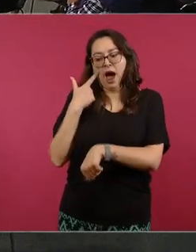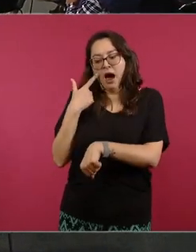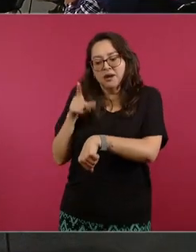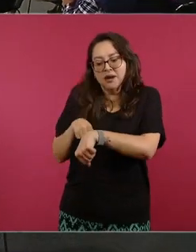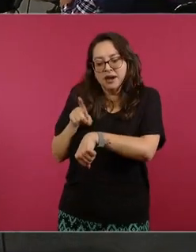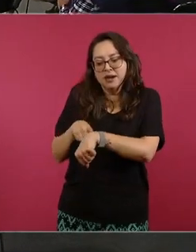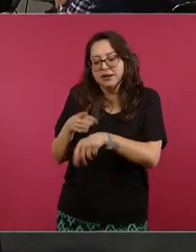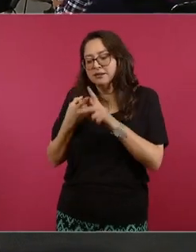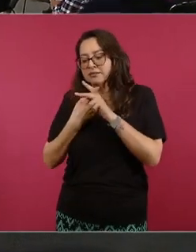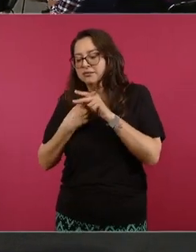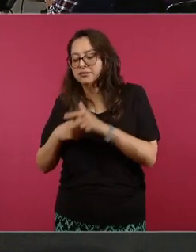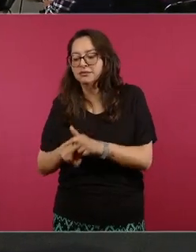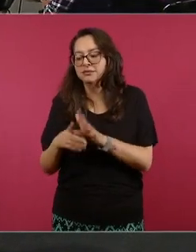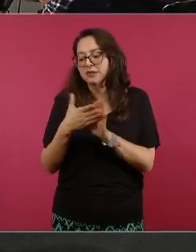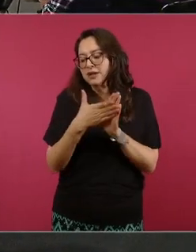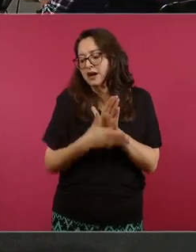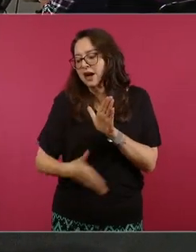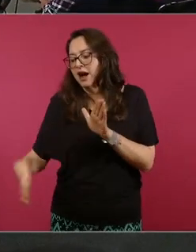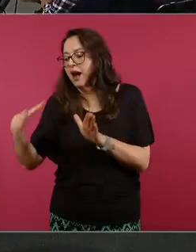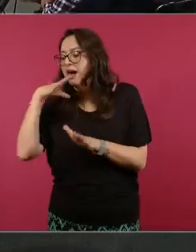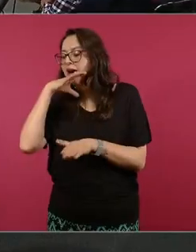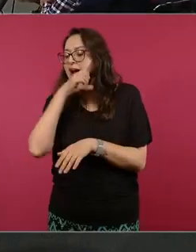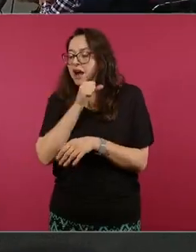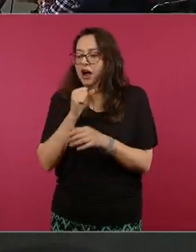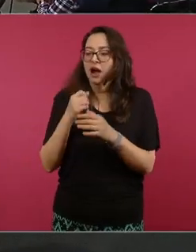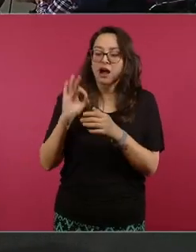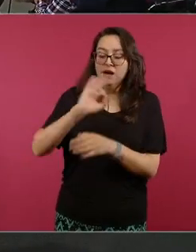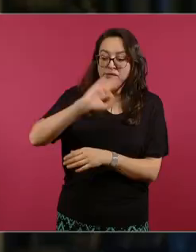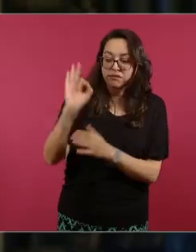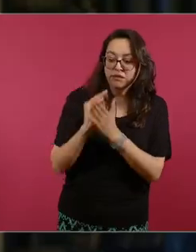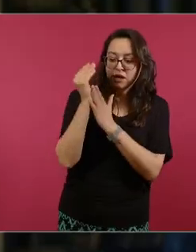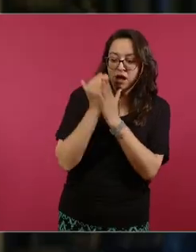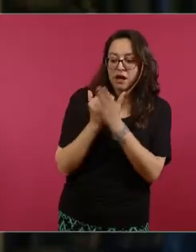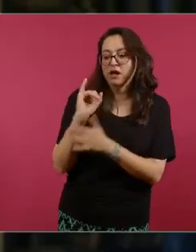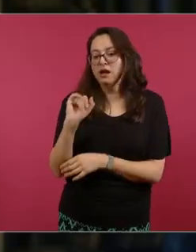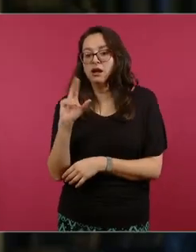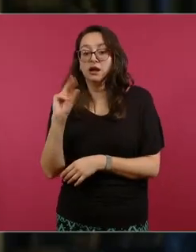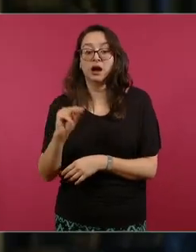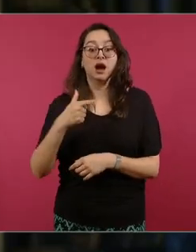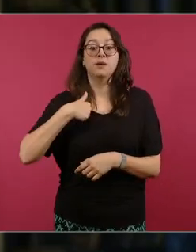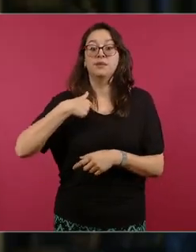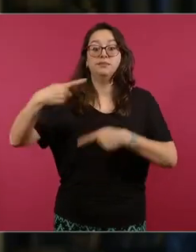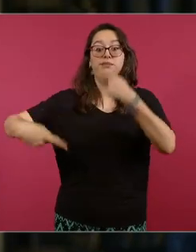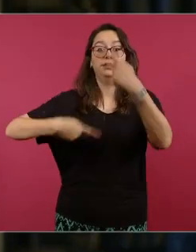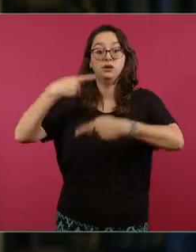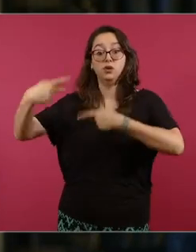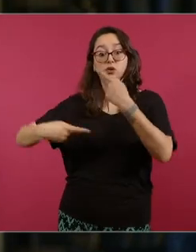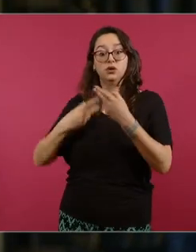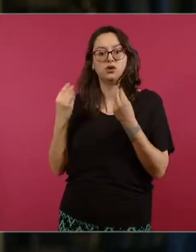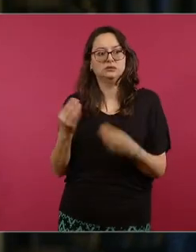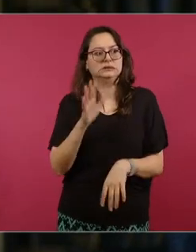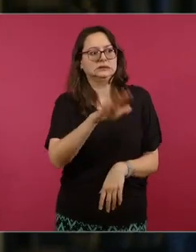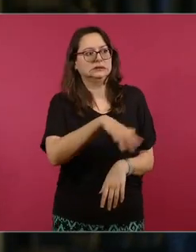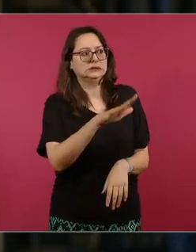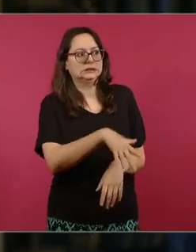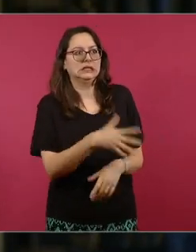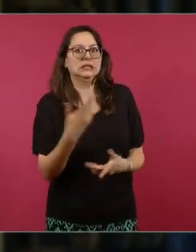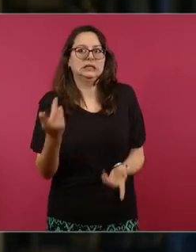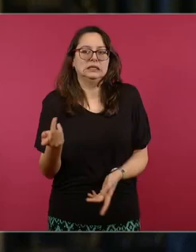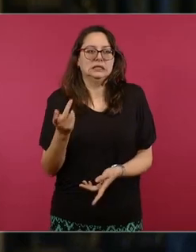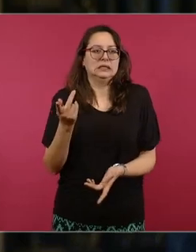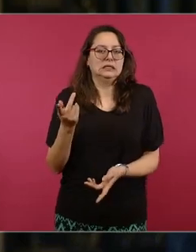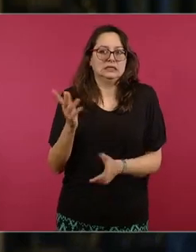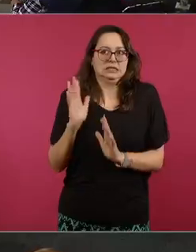arranque de la temporada de calor entonces me preguntan mucho todos los días en mi programa oye ya puedo prender el aire no lo puedo prender usted sabe que en